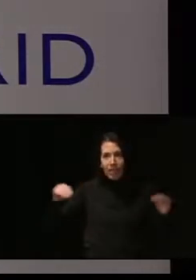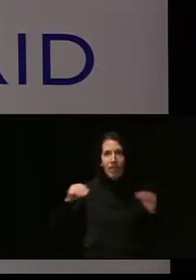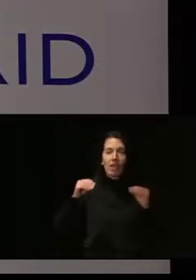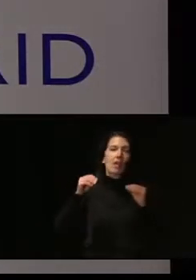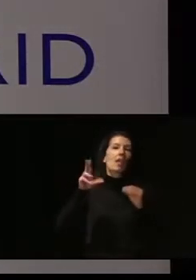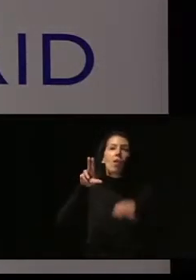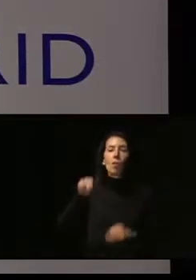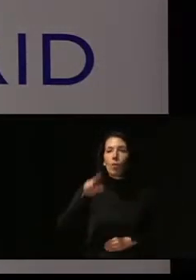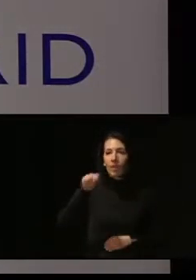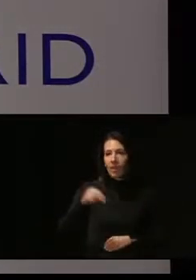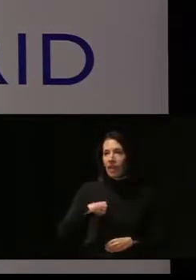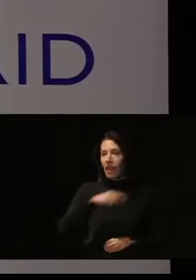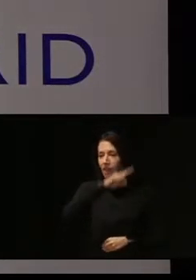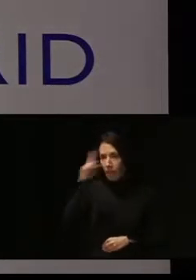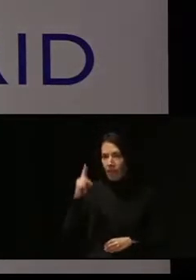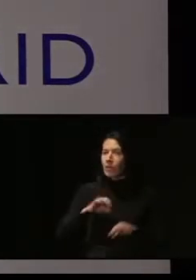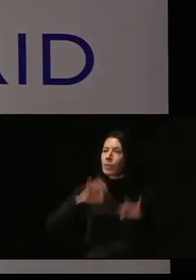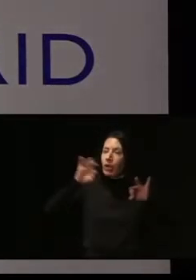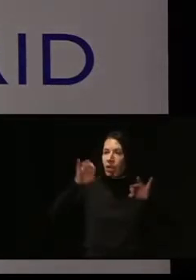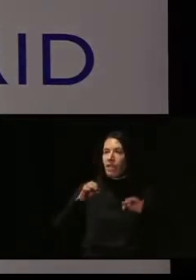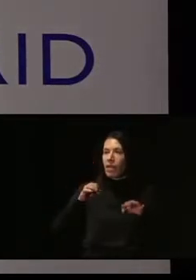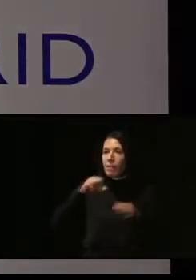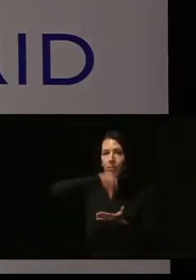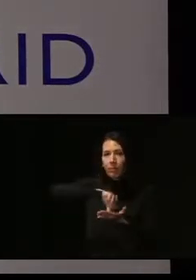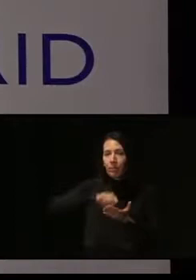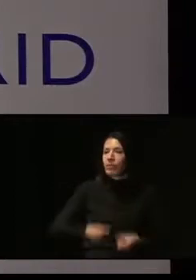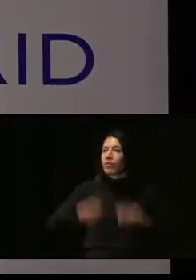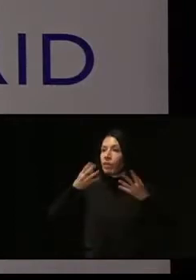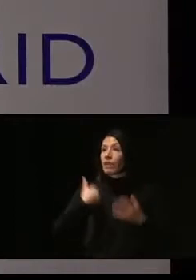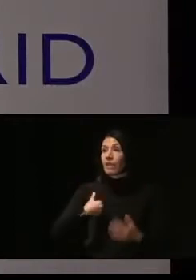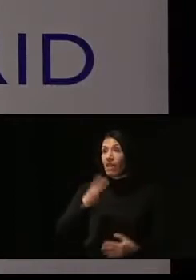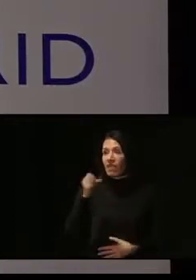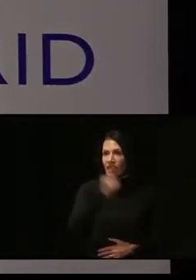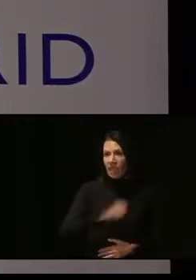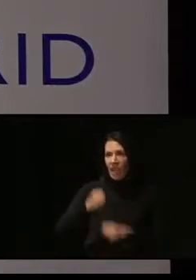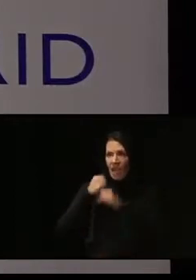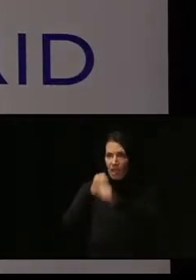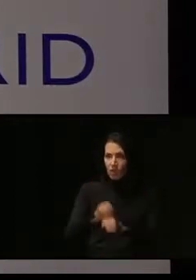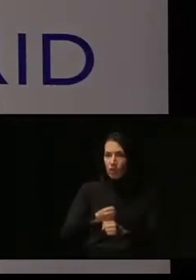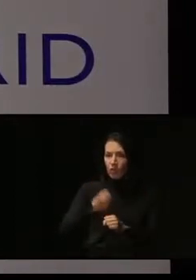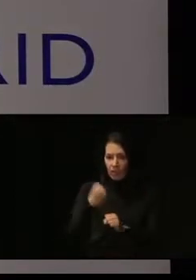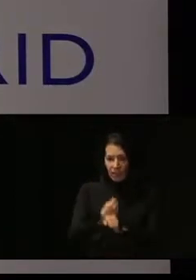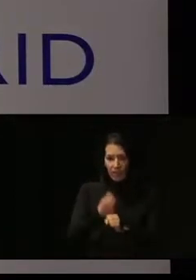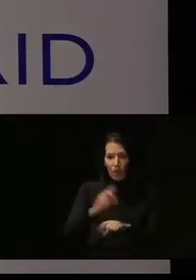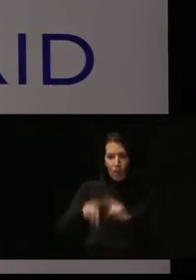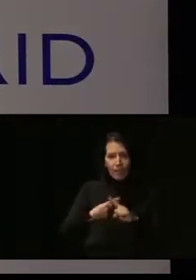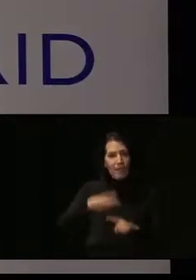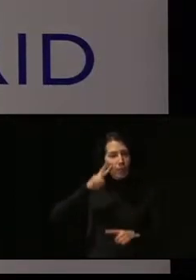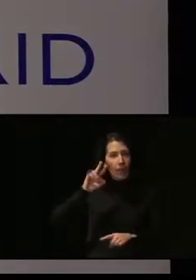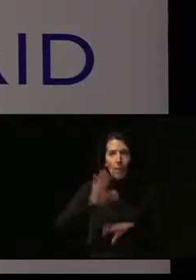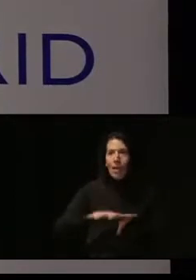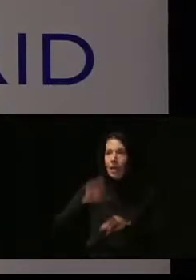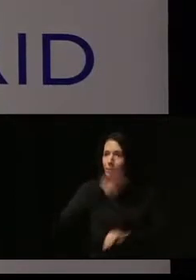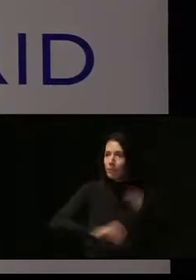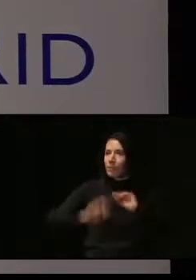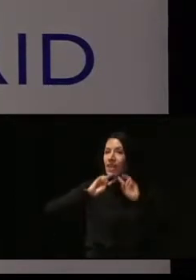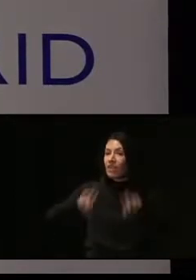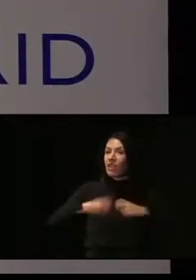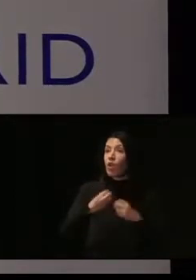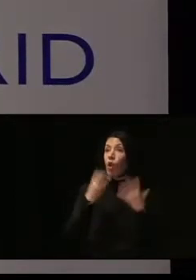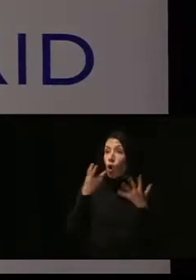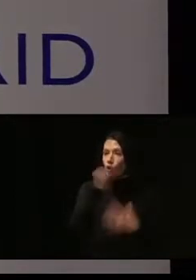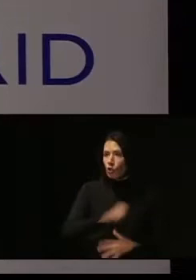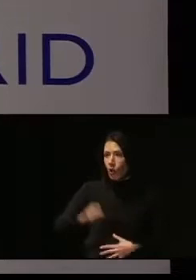en la especialidad de urbanismo. Casi 20 años de ejercicio y experiencia en el ámbito de la edificación y de la rehabilitación, de los cuales 8 en